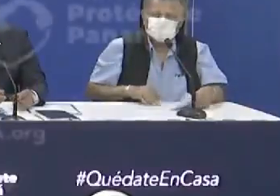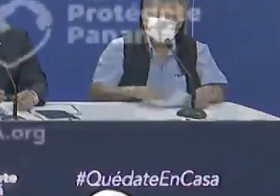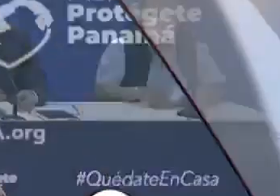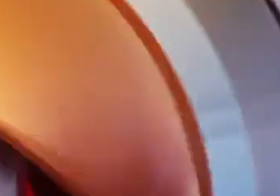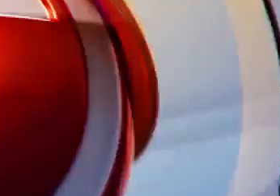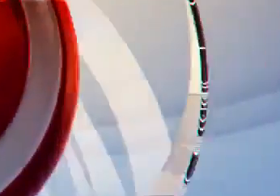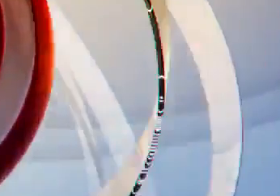cortado que han cortado rueda cortado cortado